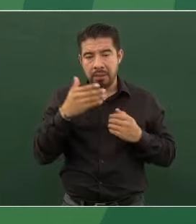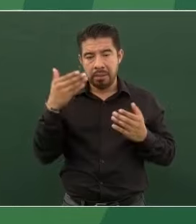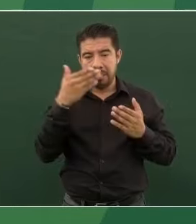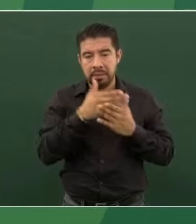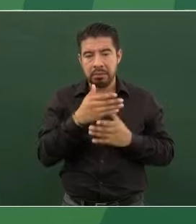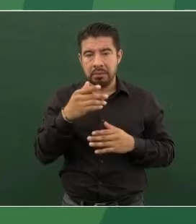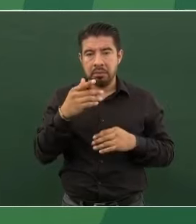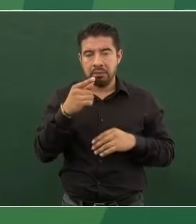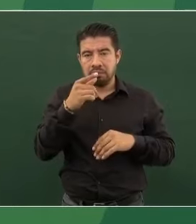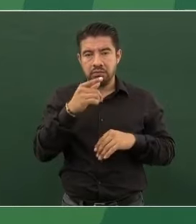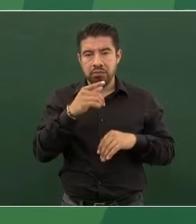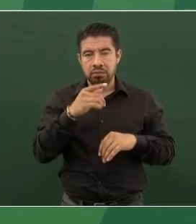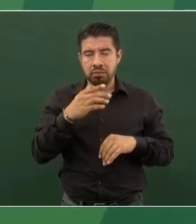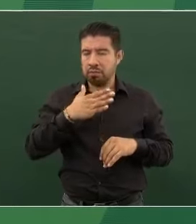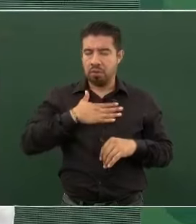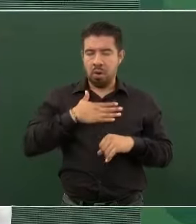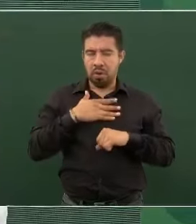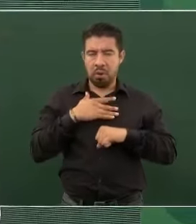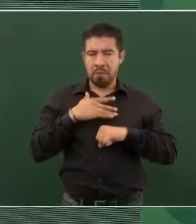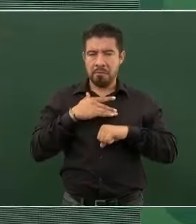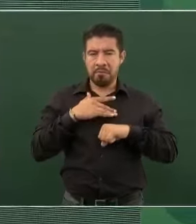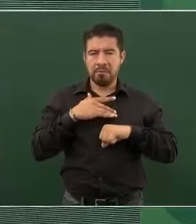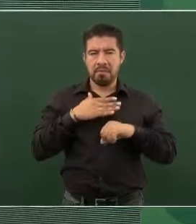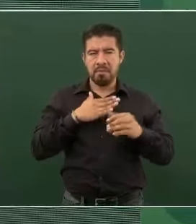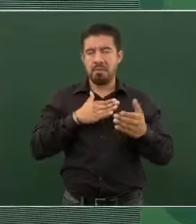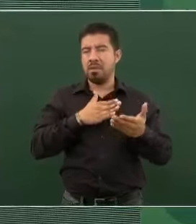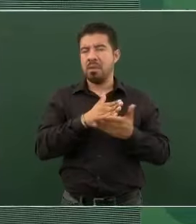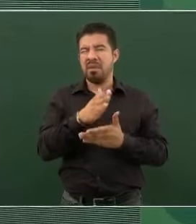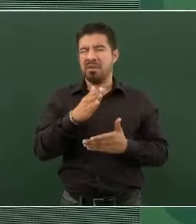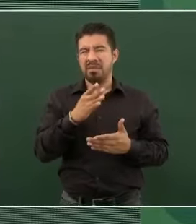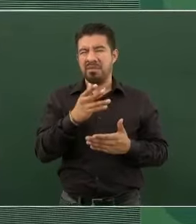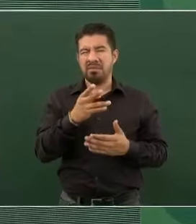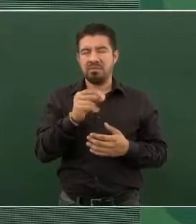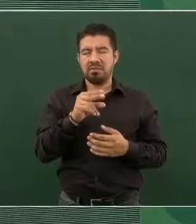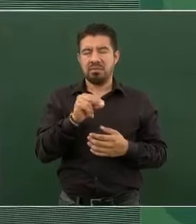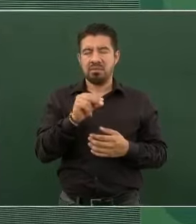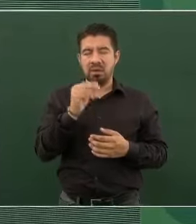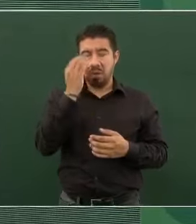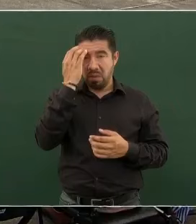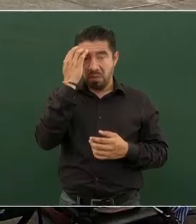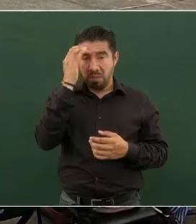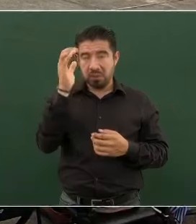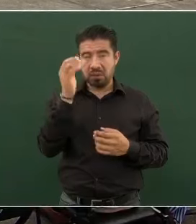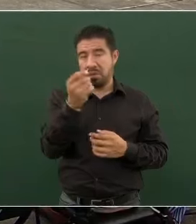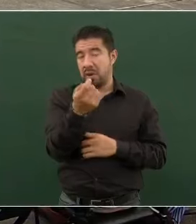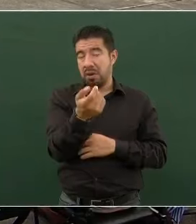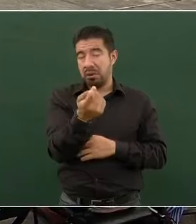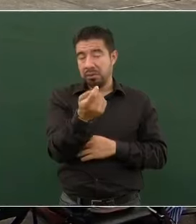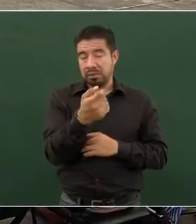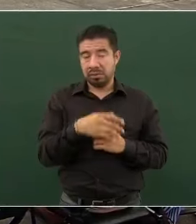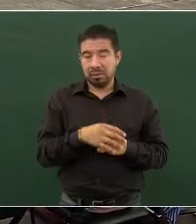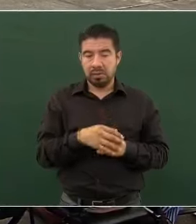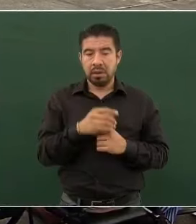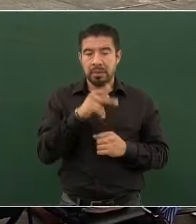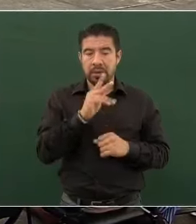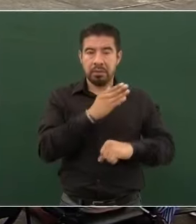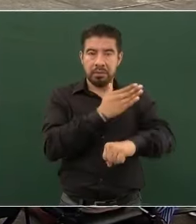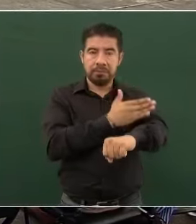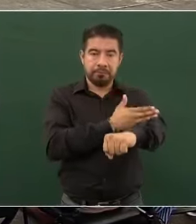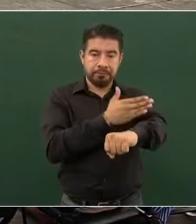pero las veces que me ha tocado ir veo que los muebles